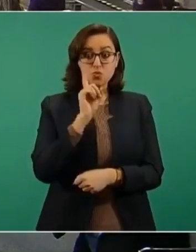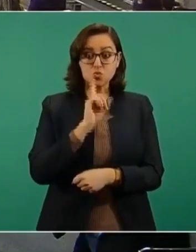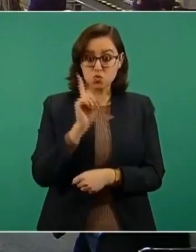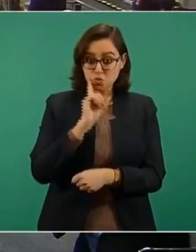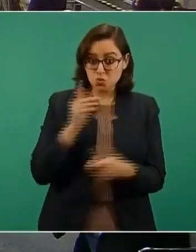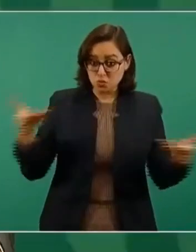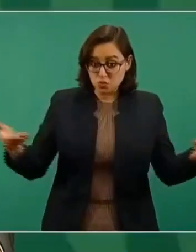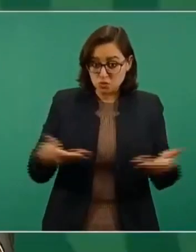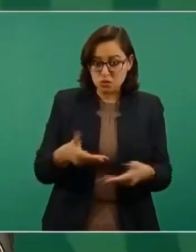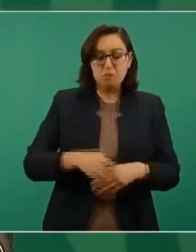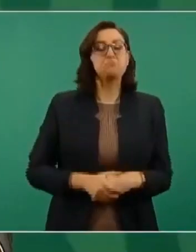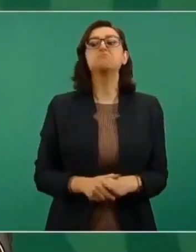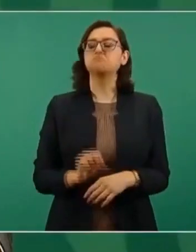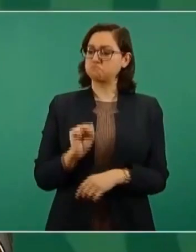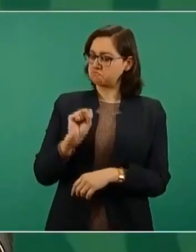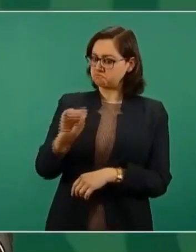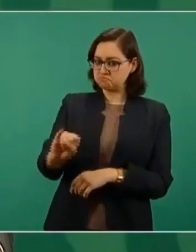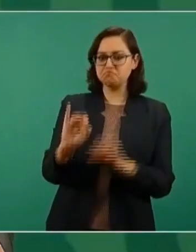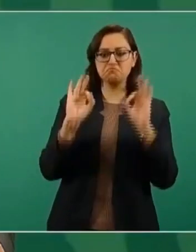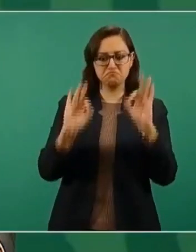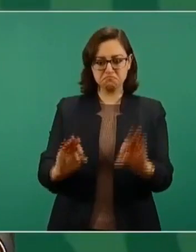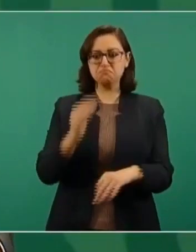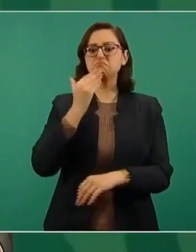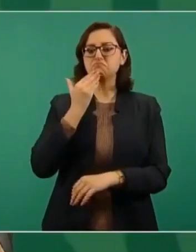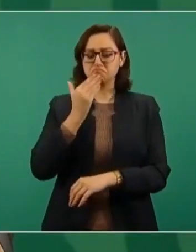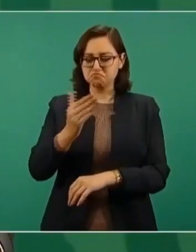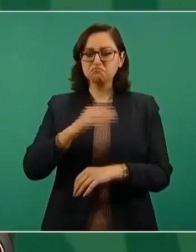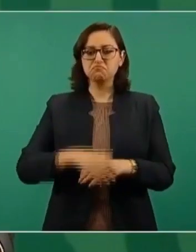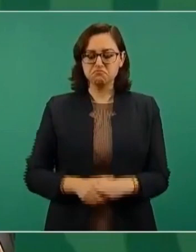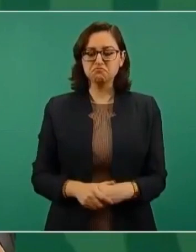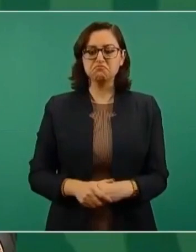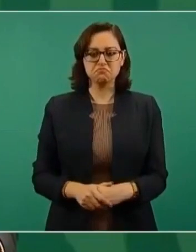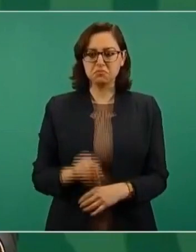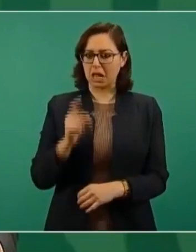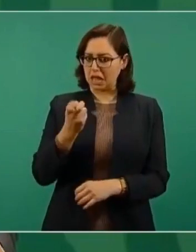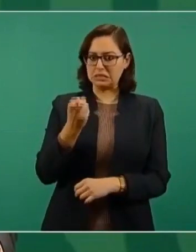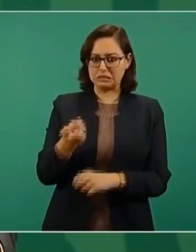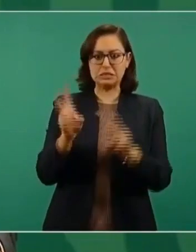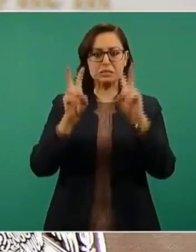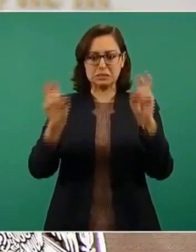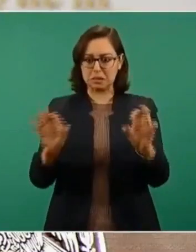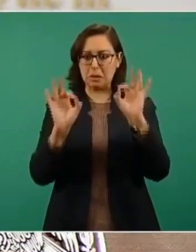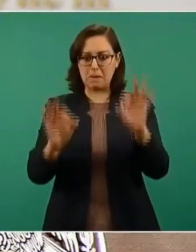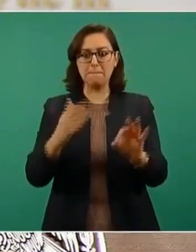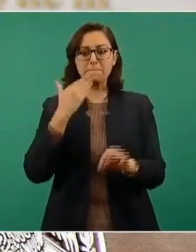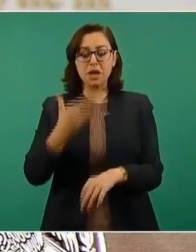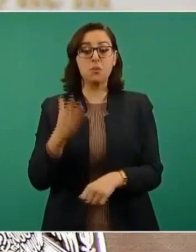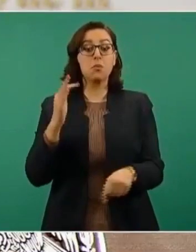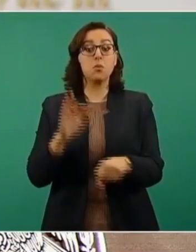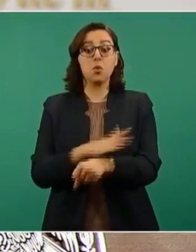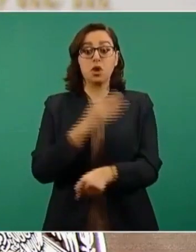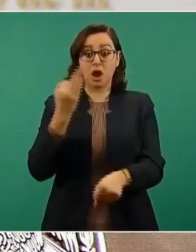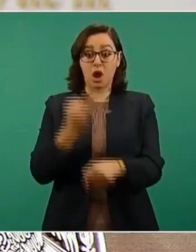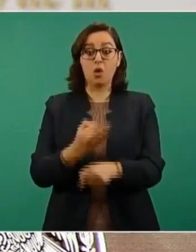es oportuno porque se están entregando créditos